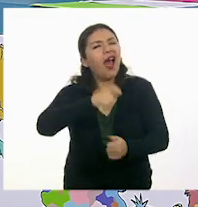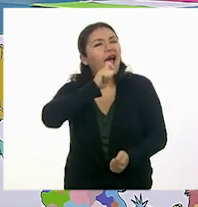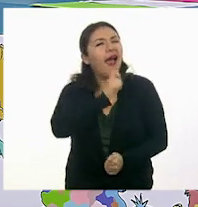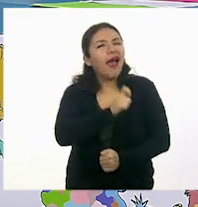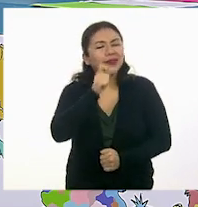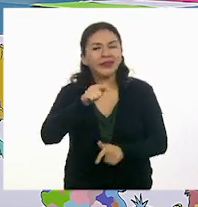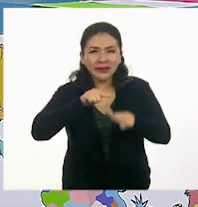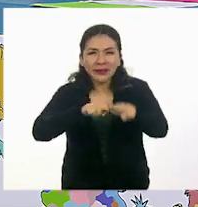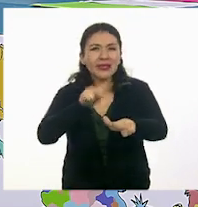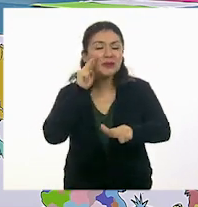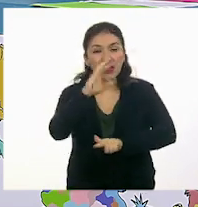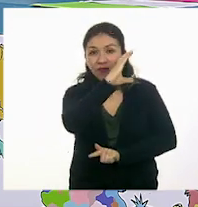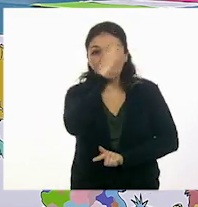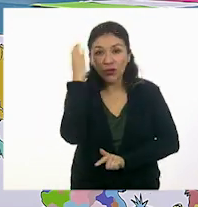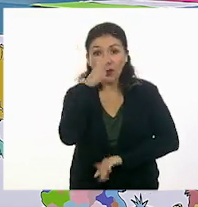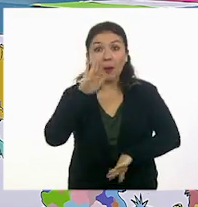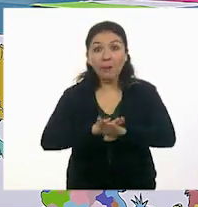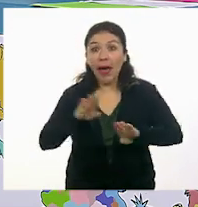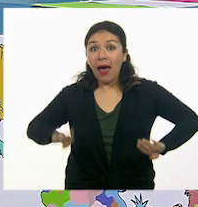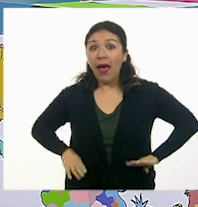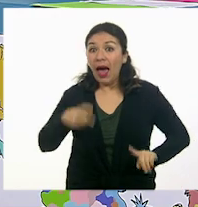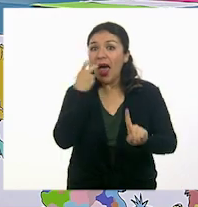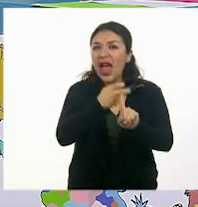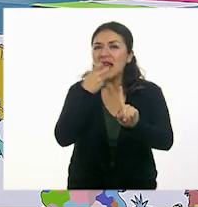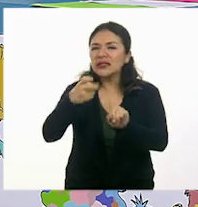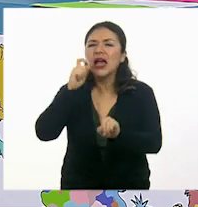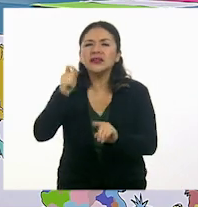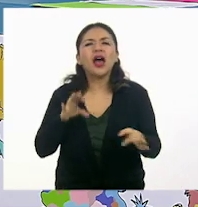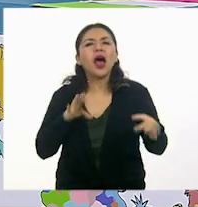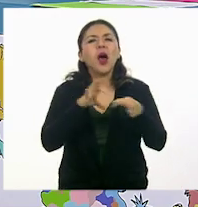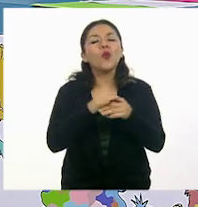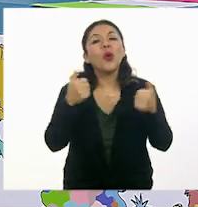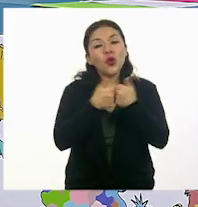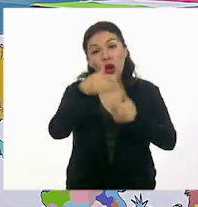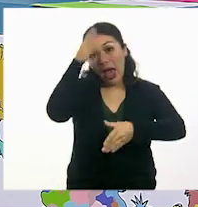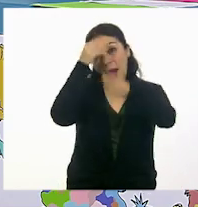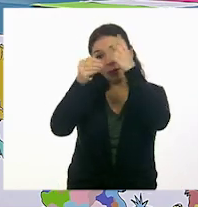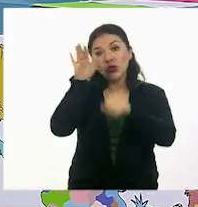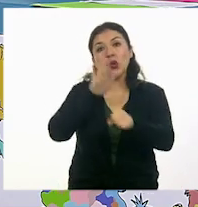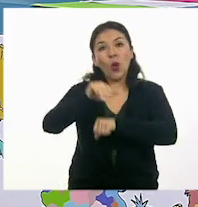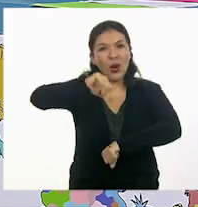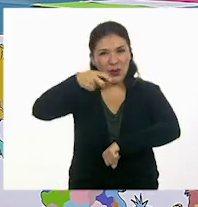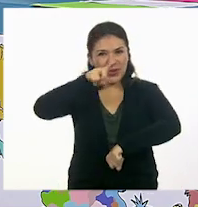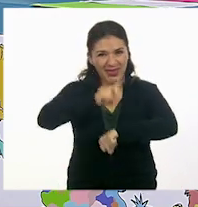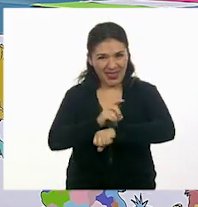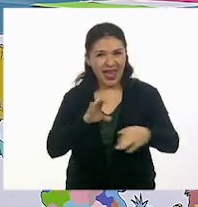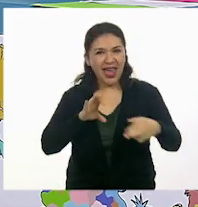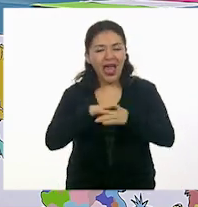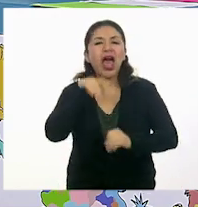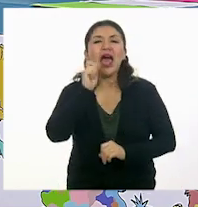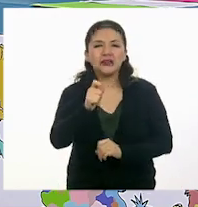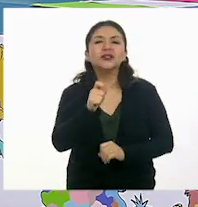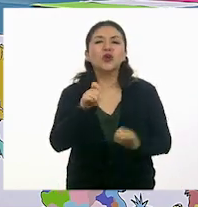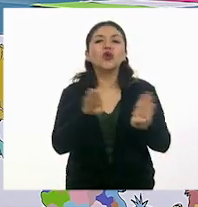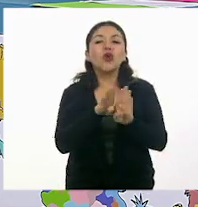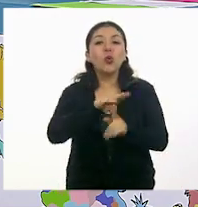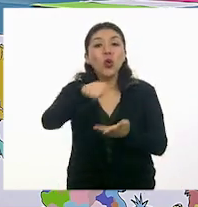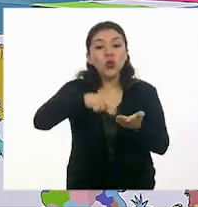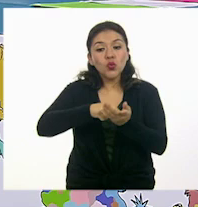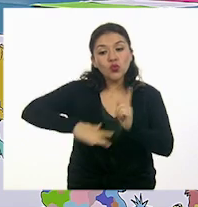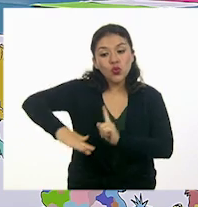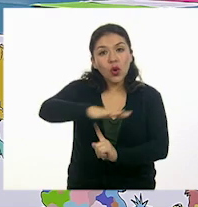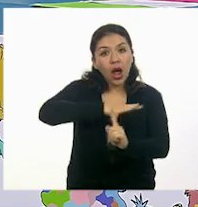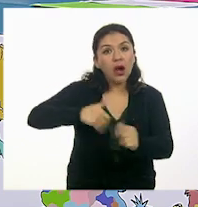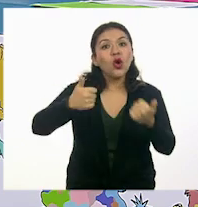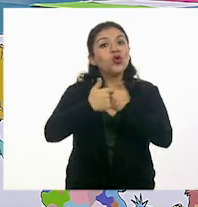viendo las fotografías. En especial, aquellas que se ligan con nuestro aprendizaje esperado del día de hoy, que nos va a hablar sobre el espacio y